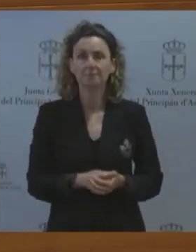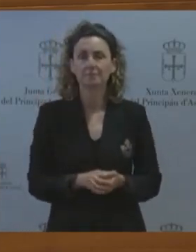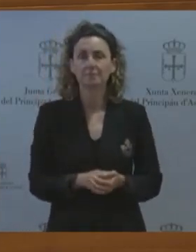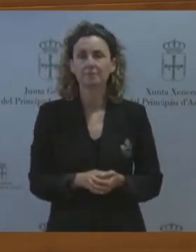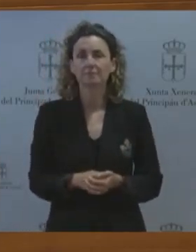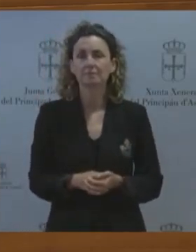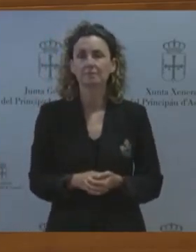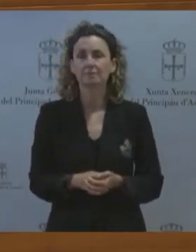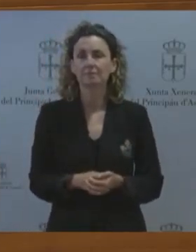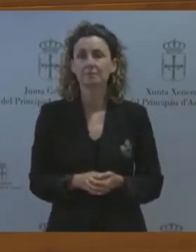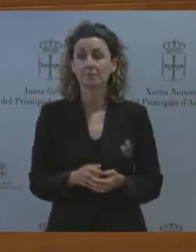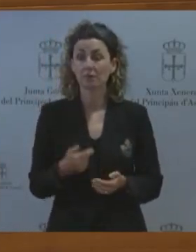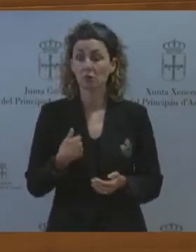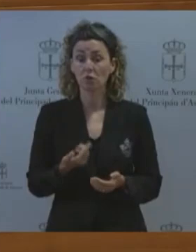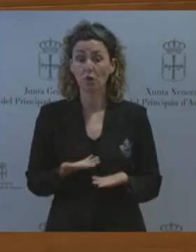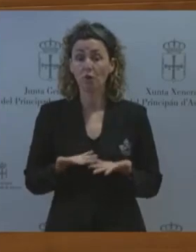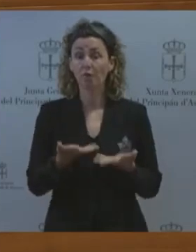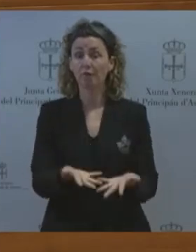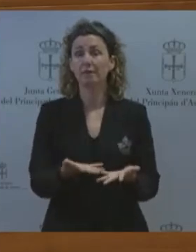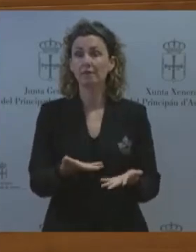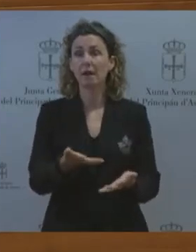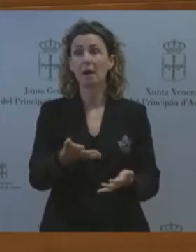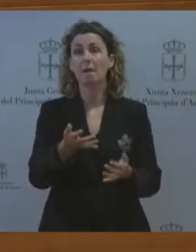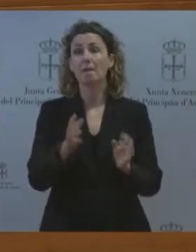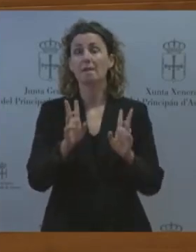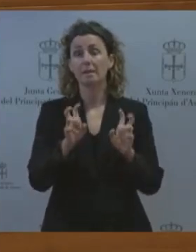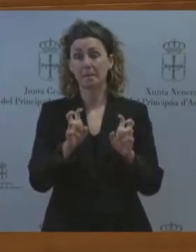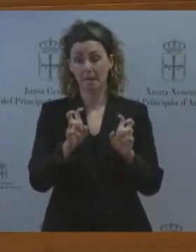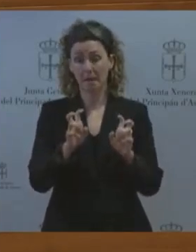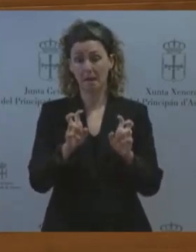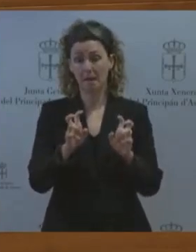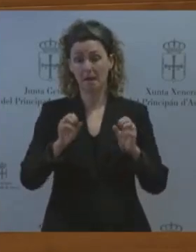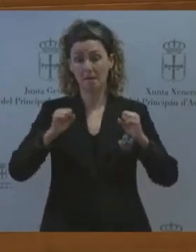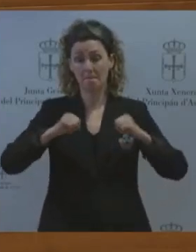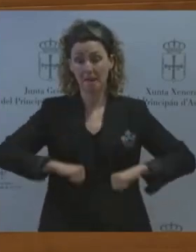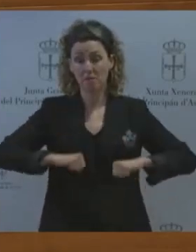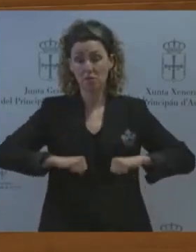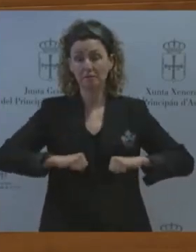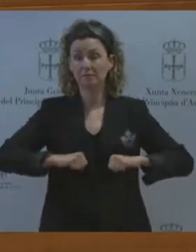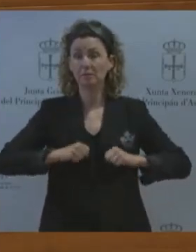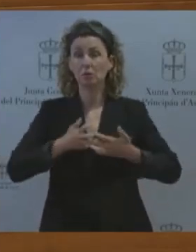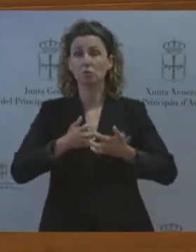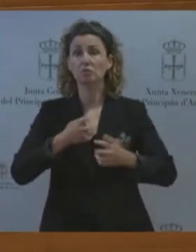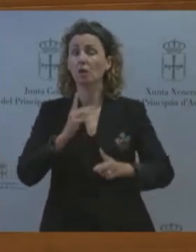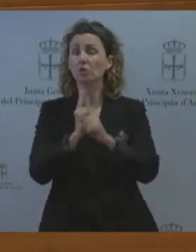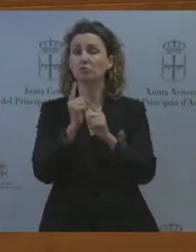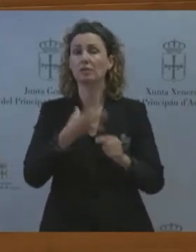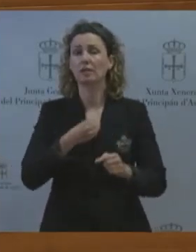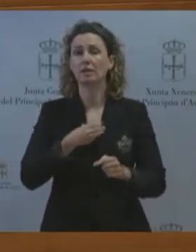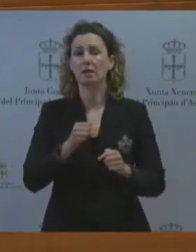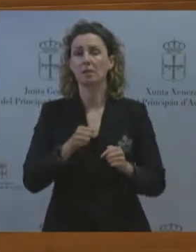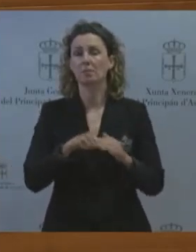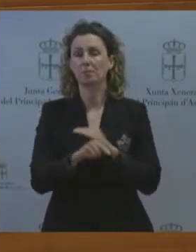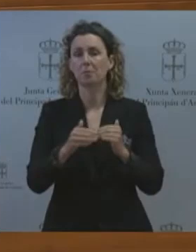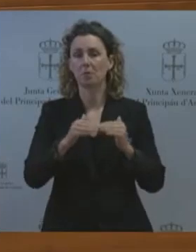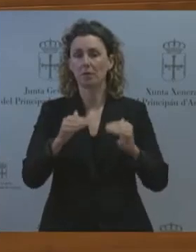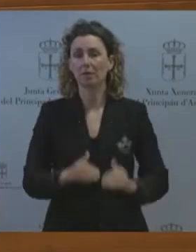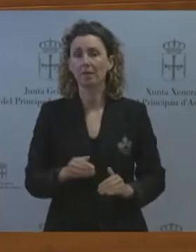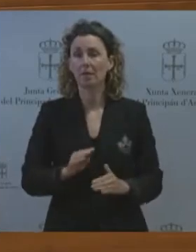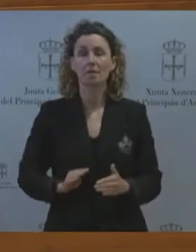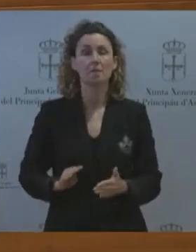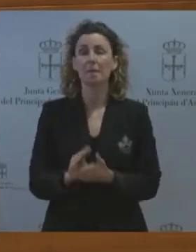paro atención a mayores y lucha contra la burocracia y usted propone acuerdos en financiación autonómica igualdad